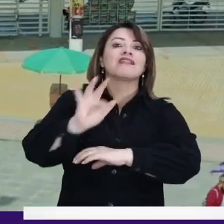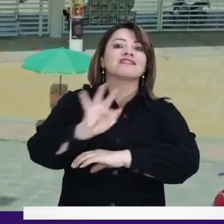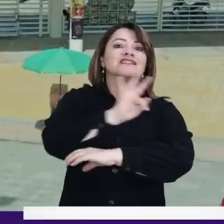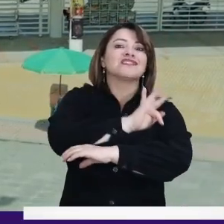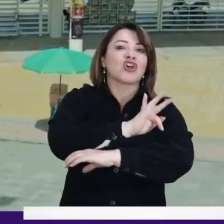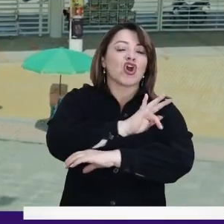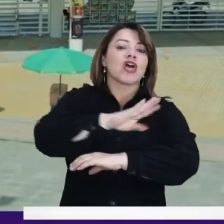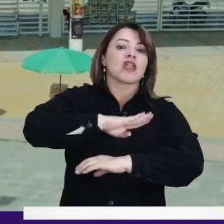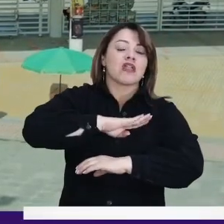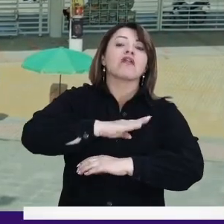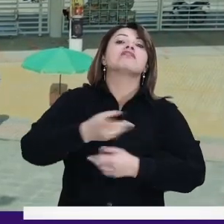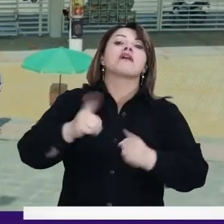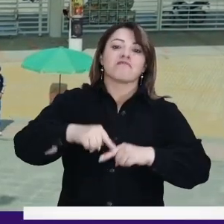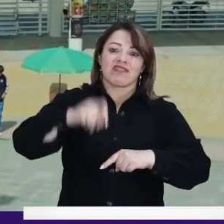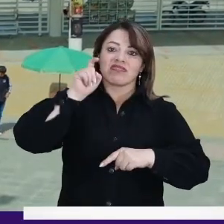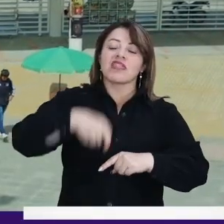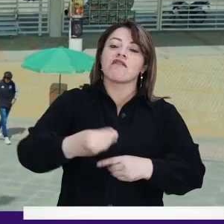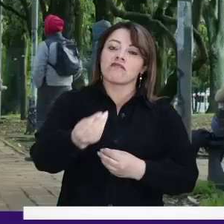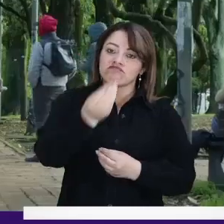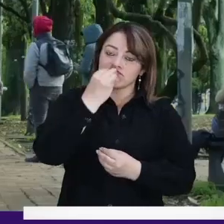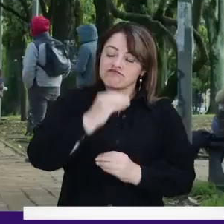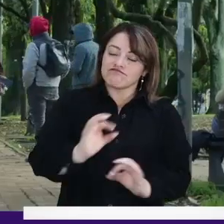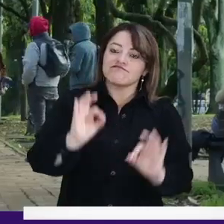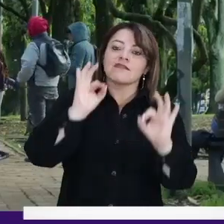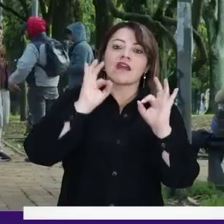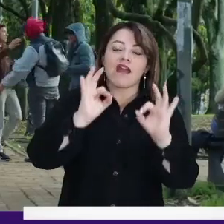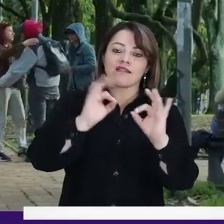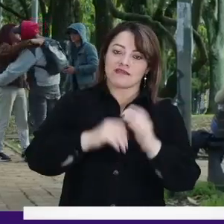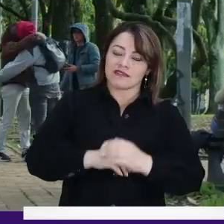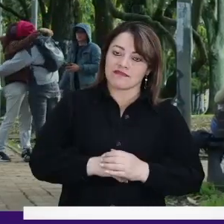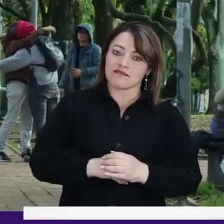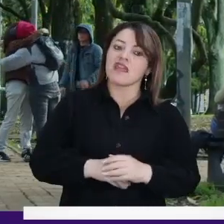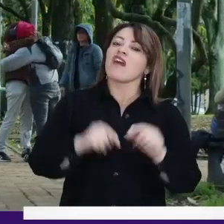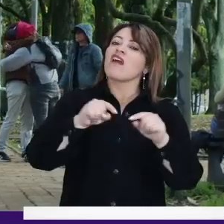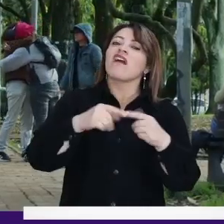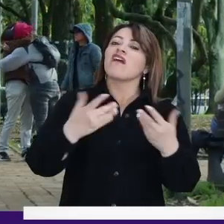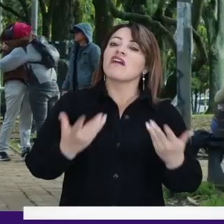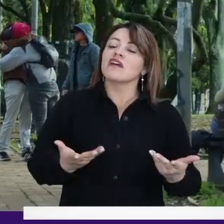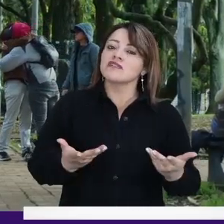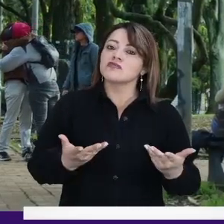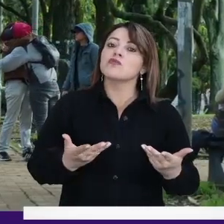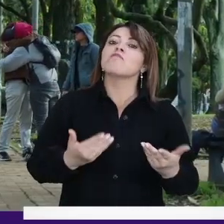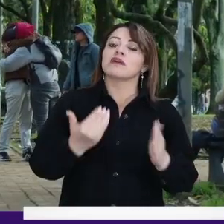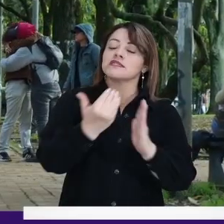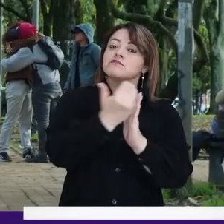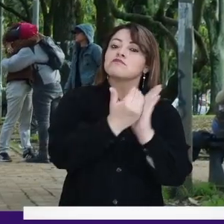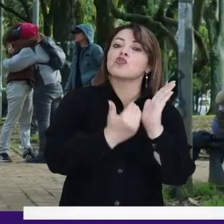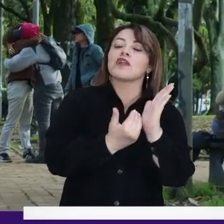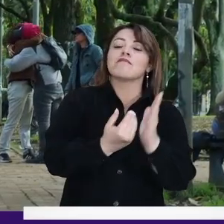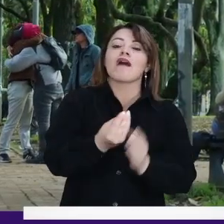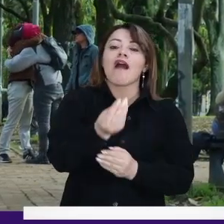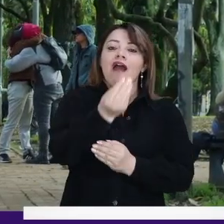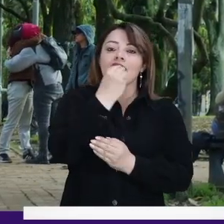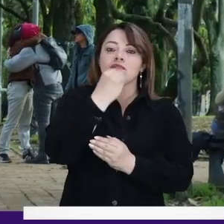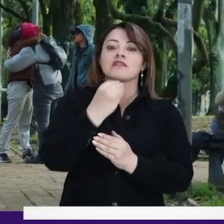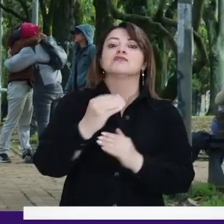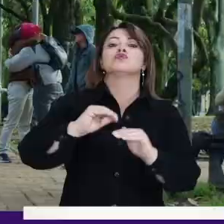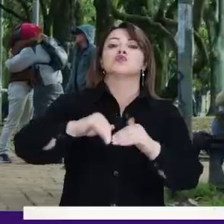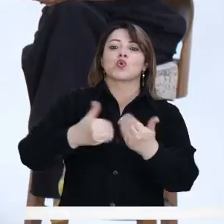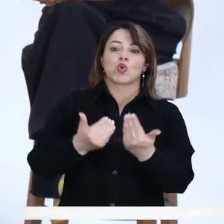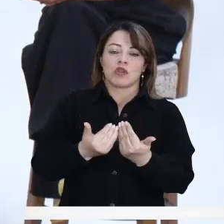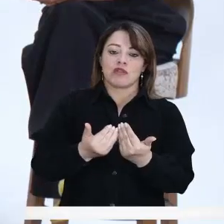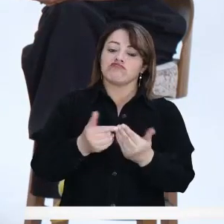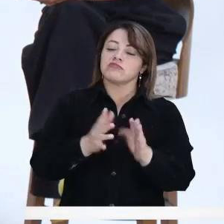grados, en los establecimientos educativos oficiales de la ciudad, en el marco del programa de alimentación